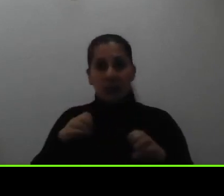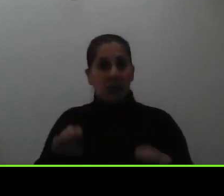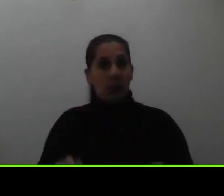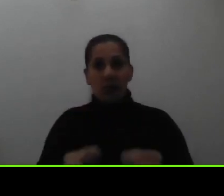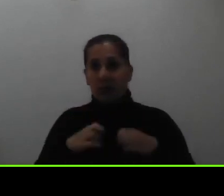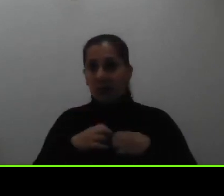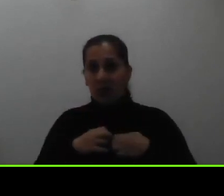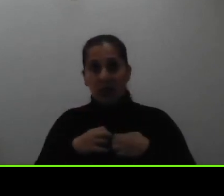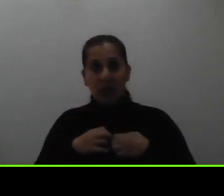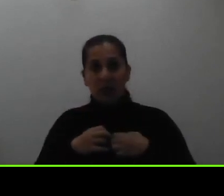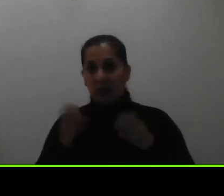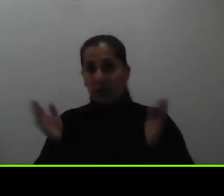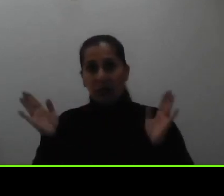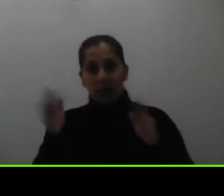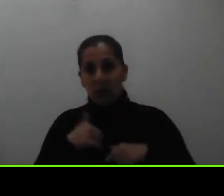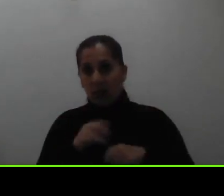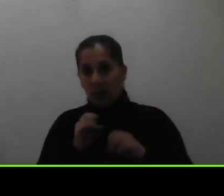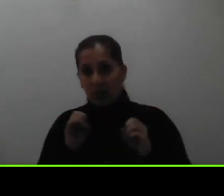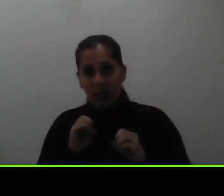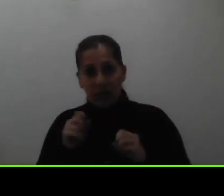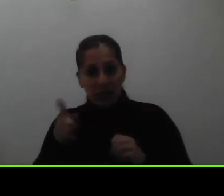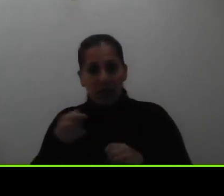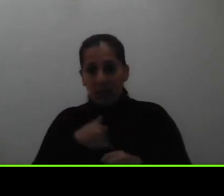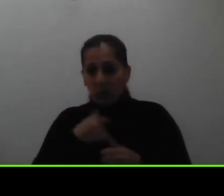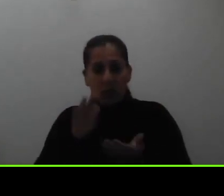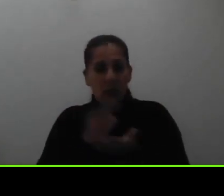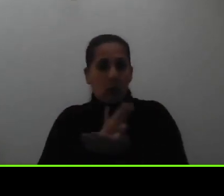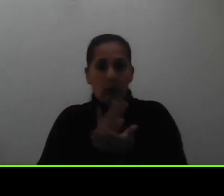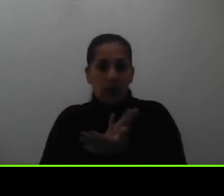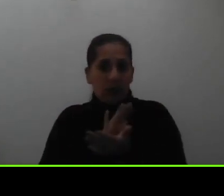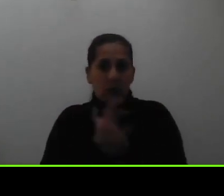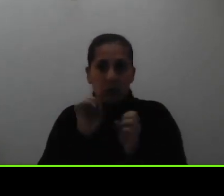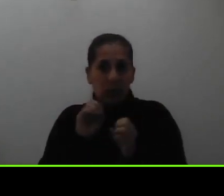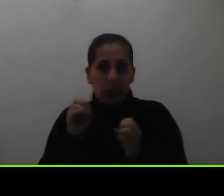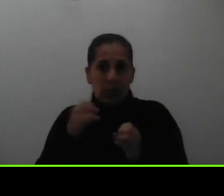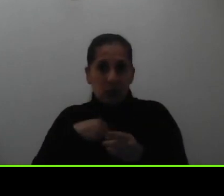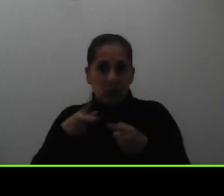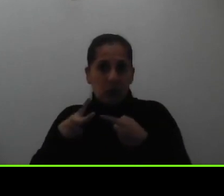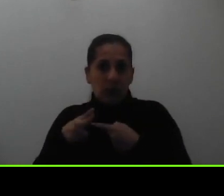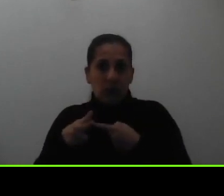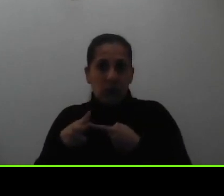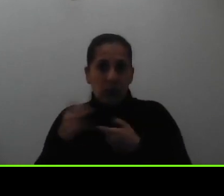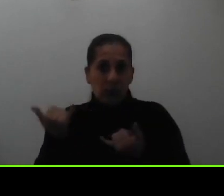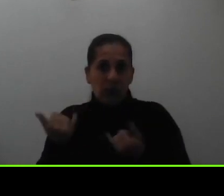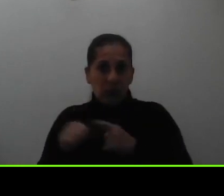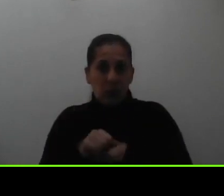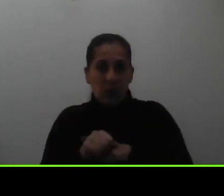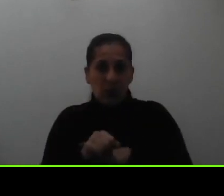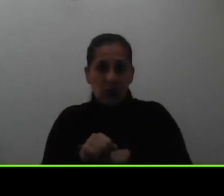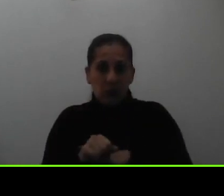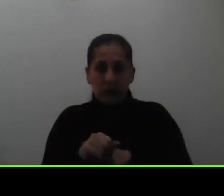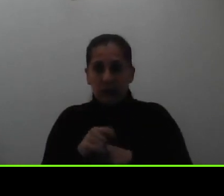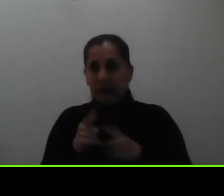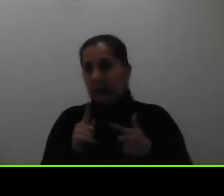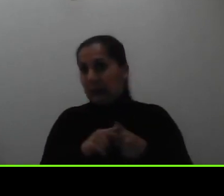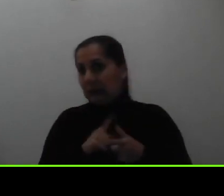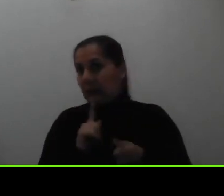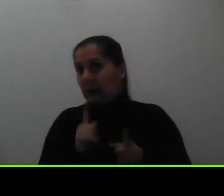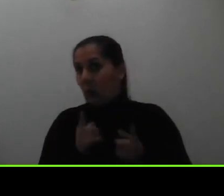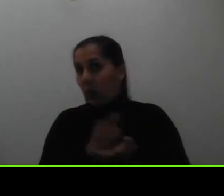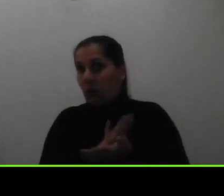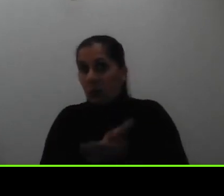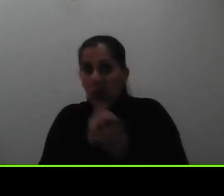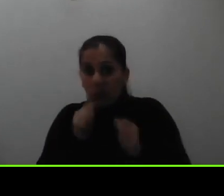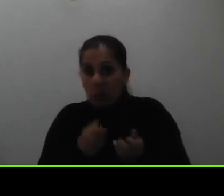hay rastro de la empresa y tampoco ella tiene ninguna documentación de su despido en ese momento entonces ¿qué documento podría